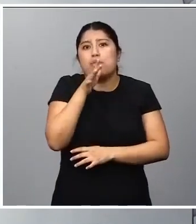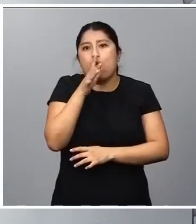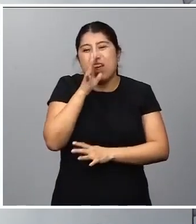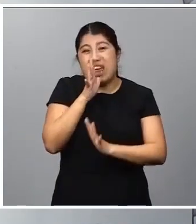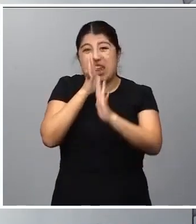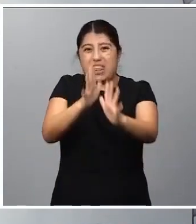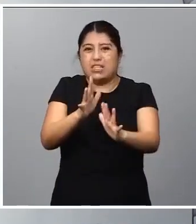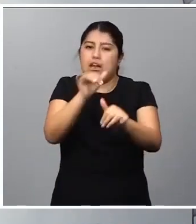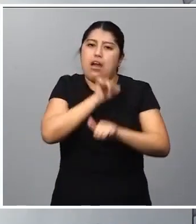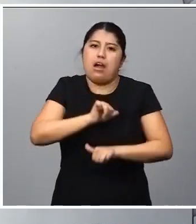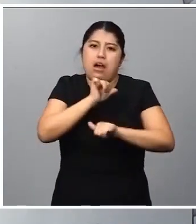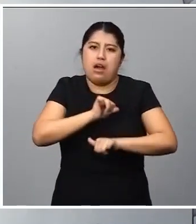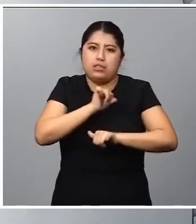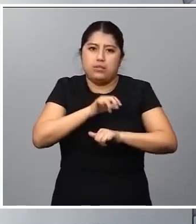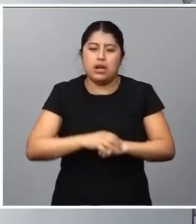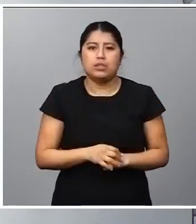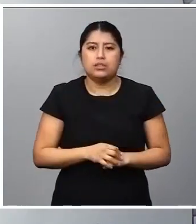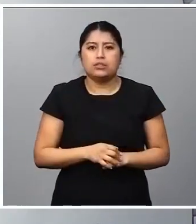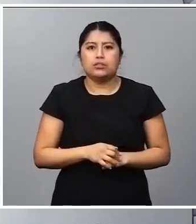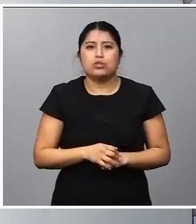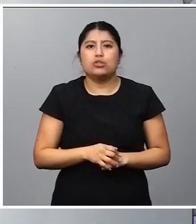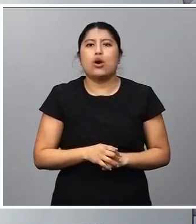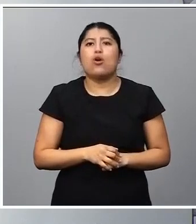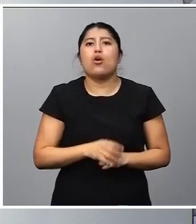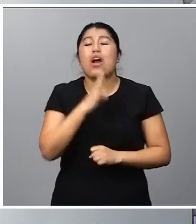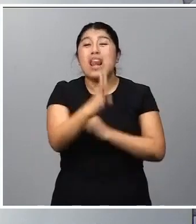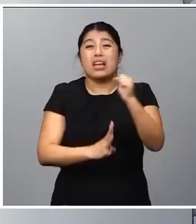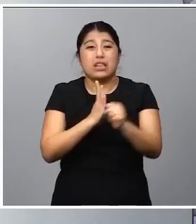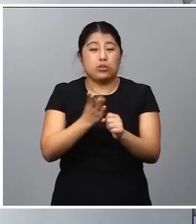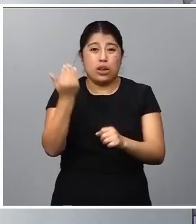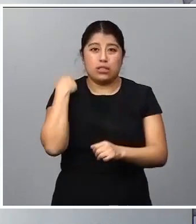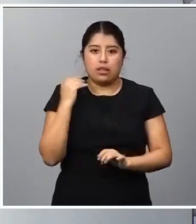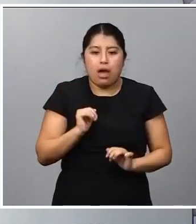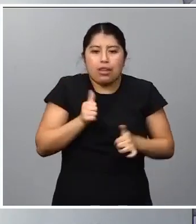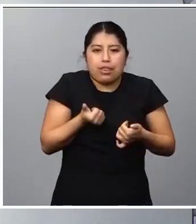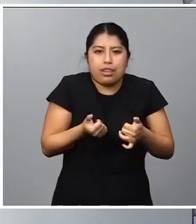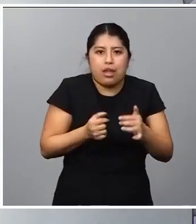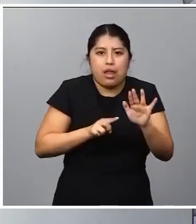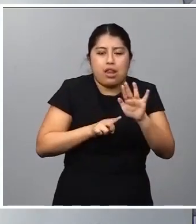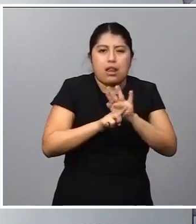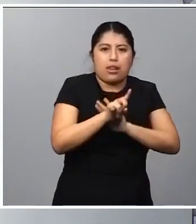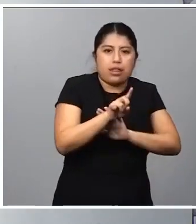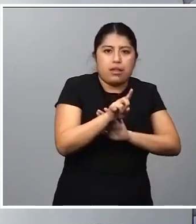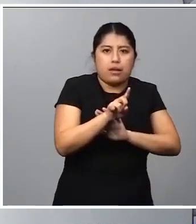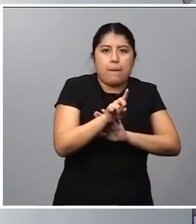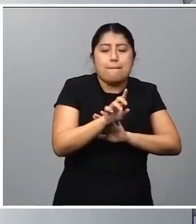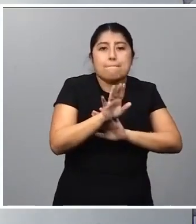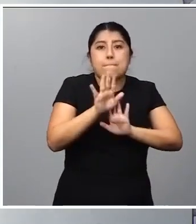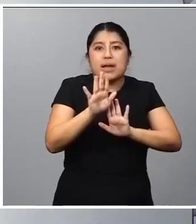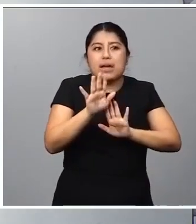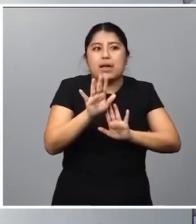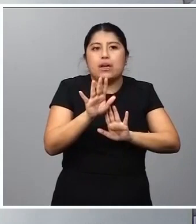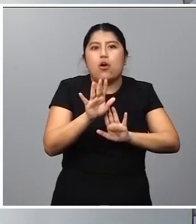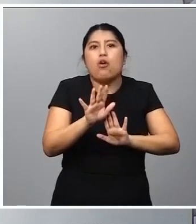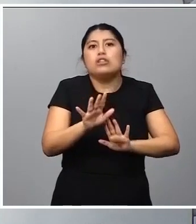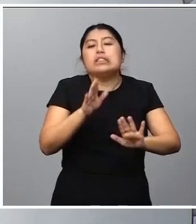década, un proyecto que se gestó en la legislatura anterior, pero que no sé si recuerdan que lleva pendiente,